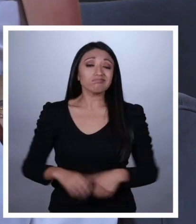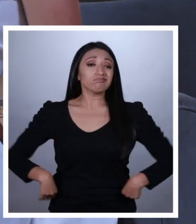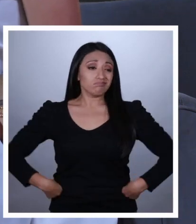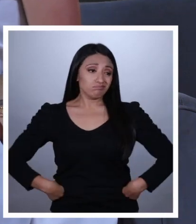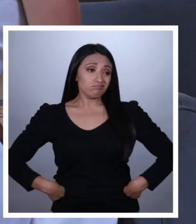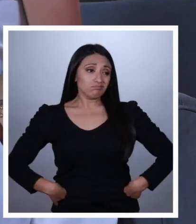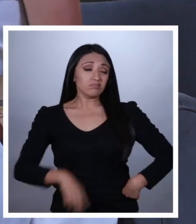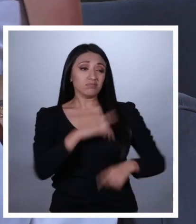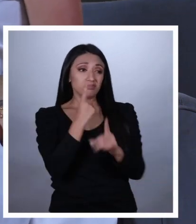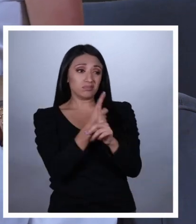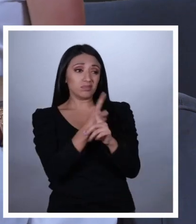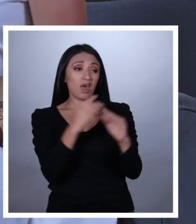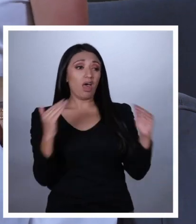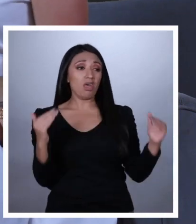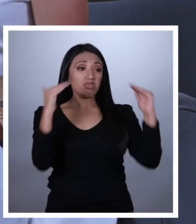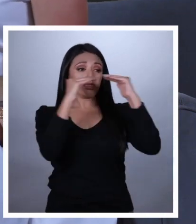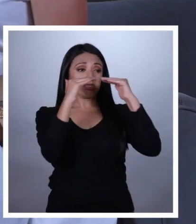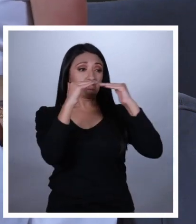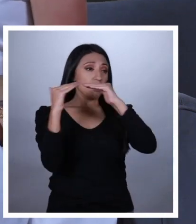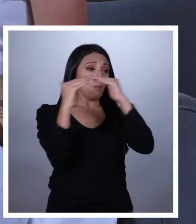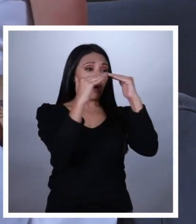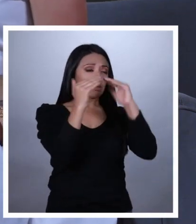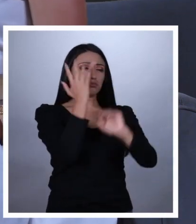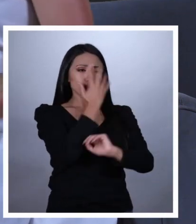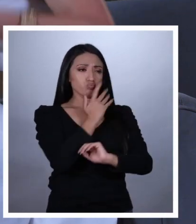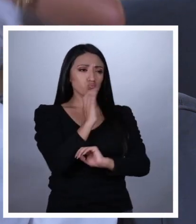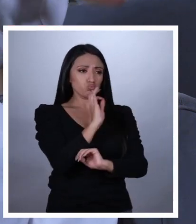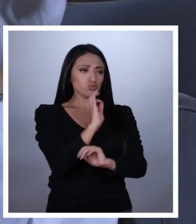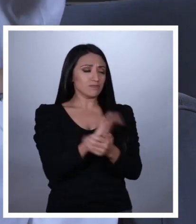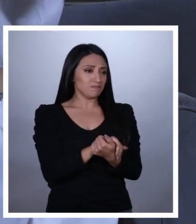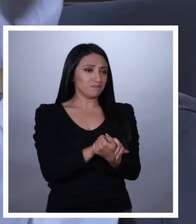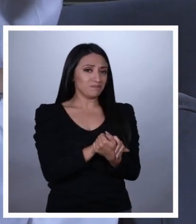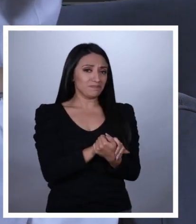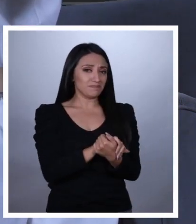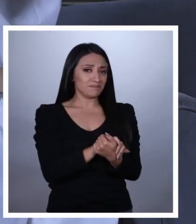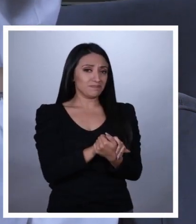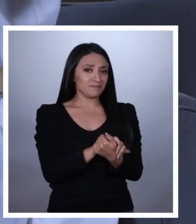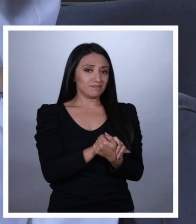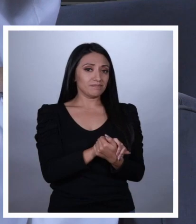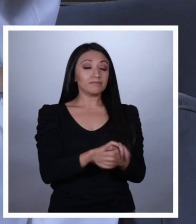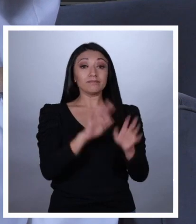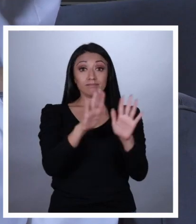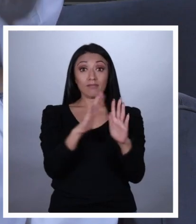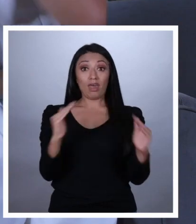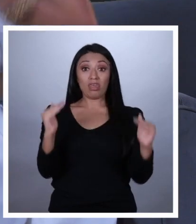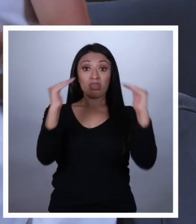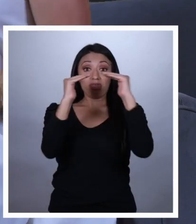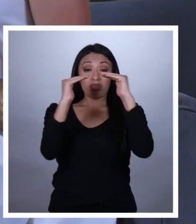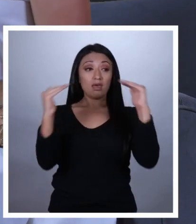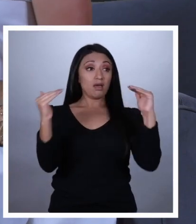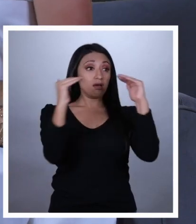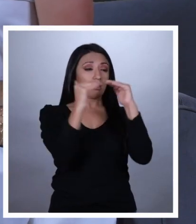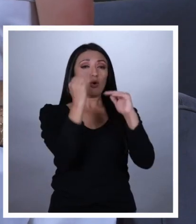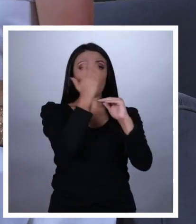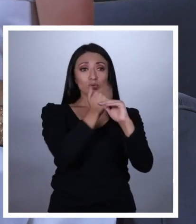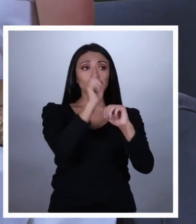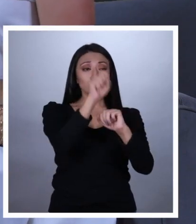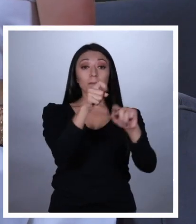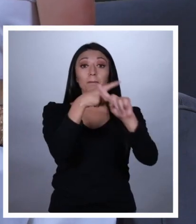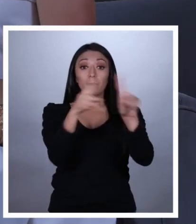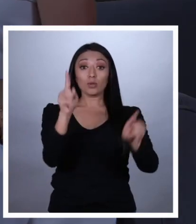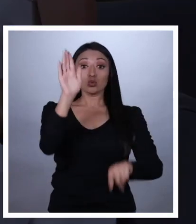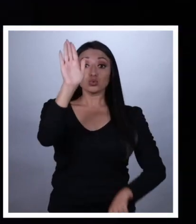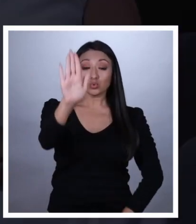Uff, y definitivamente la democracia es bellísima. La democracia es bella, pero es